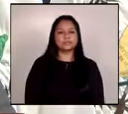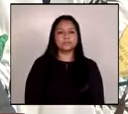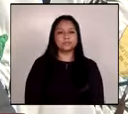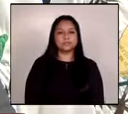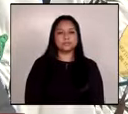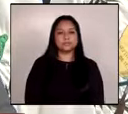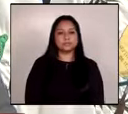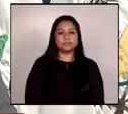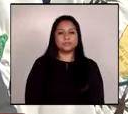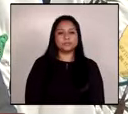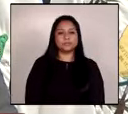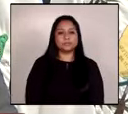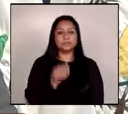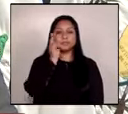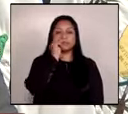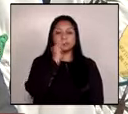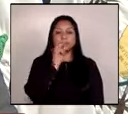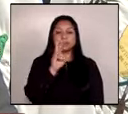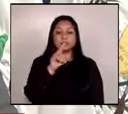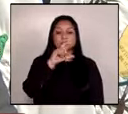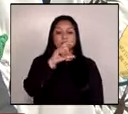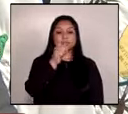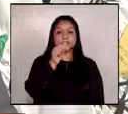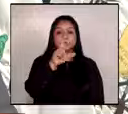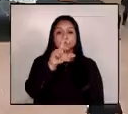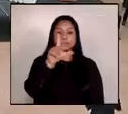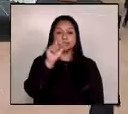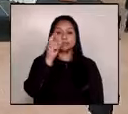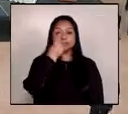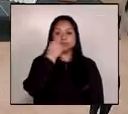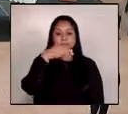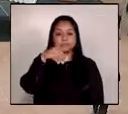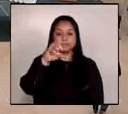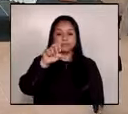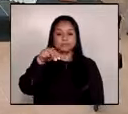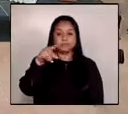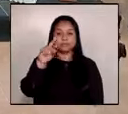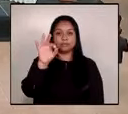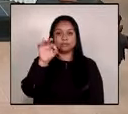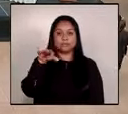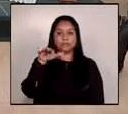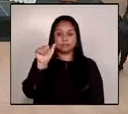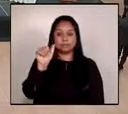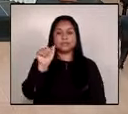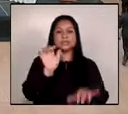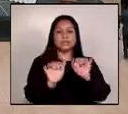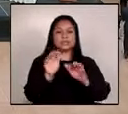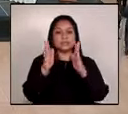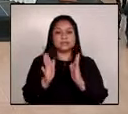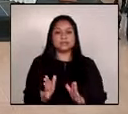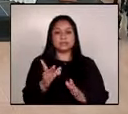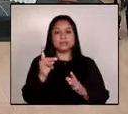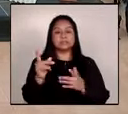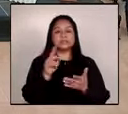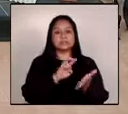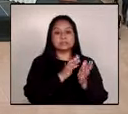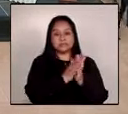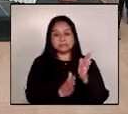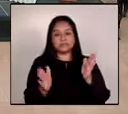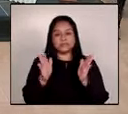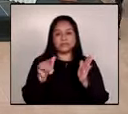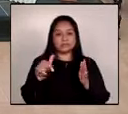Señor Carlos Mendoza, Secretario de Planificación y Programación de la